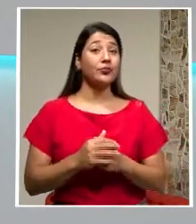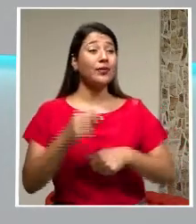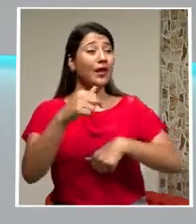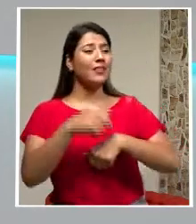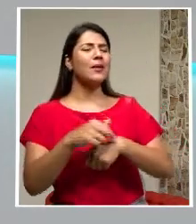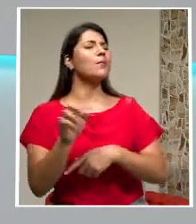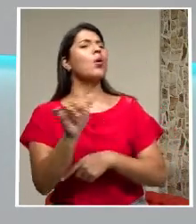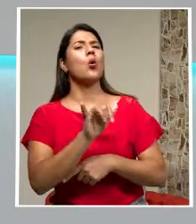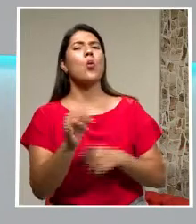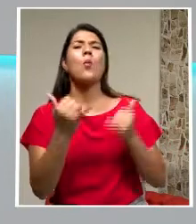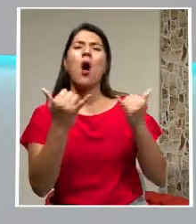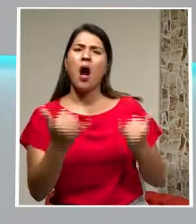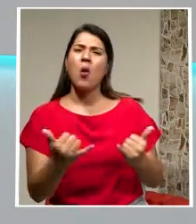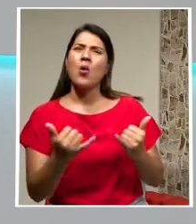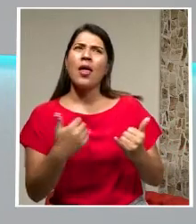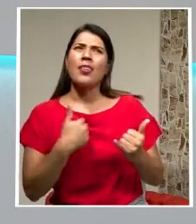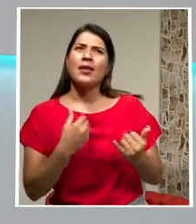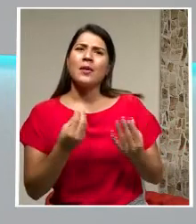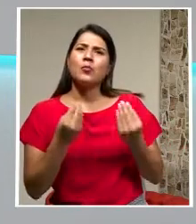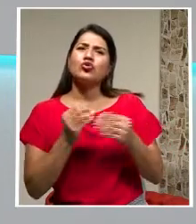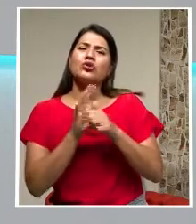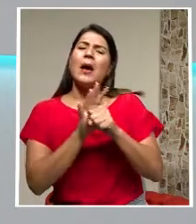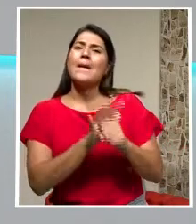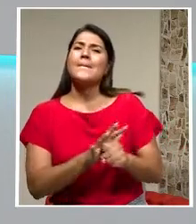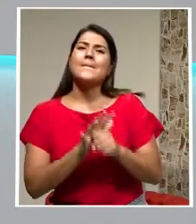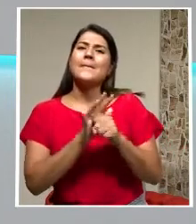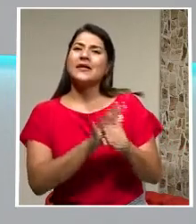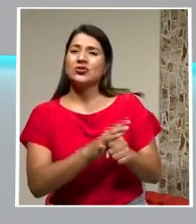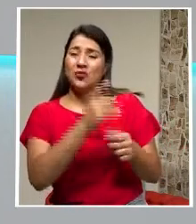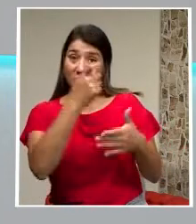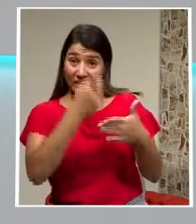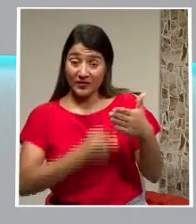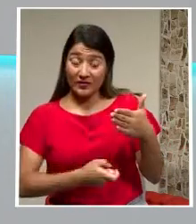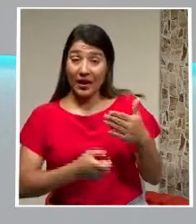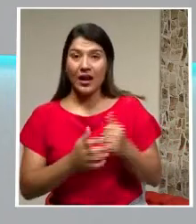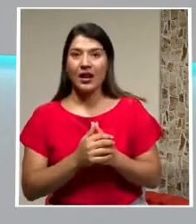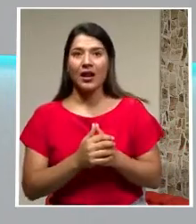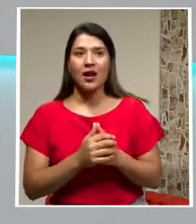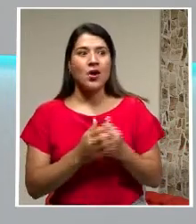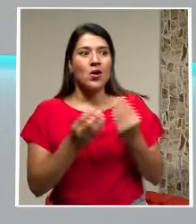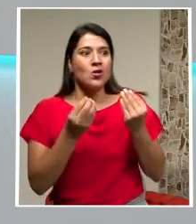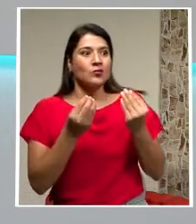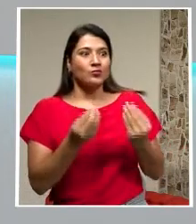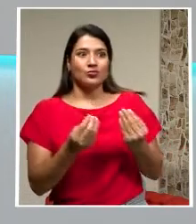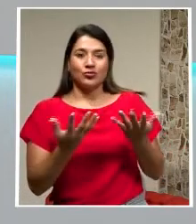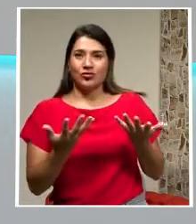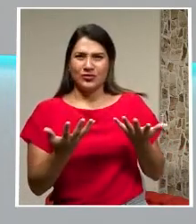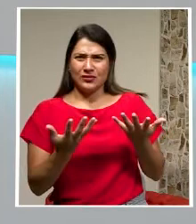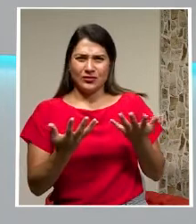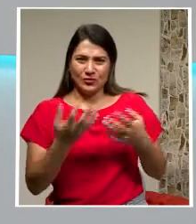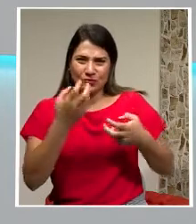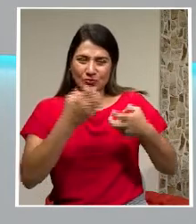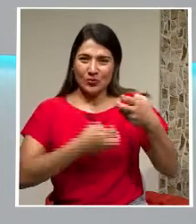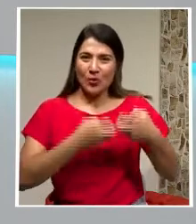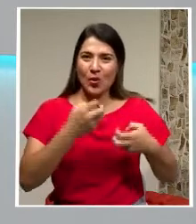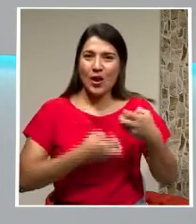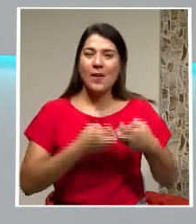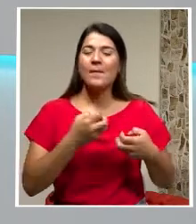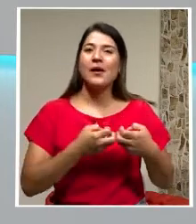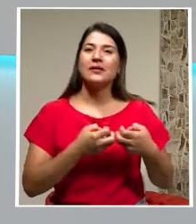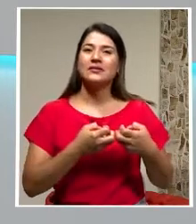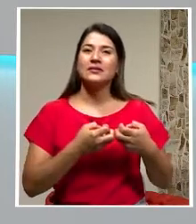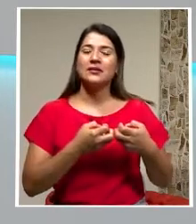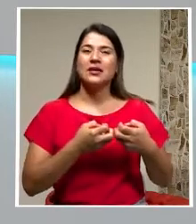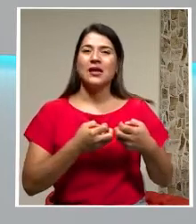Donde la presión fiscal Es De muchos milivares Muchas atmósferas Sobre todo Sobre todas